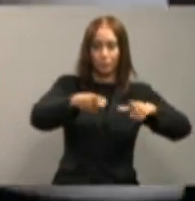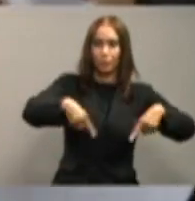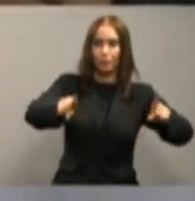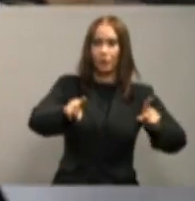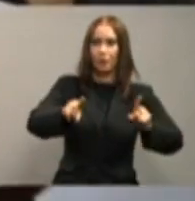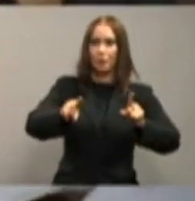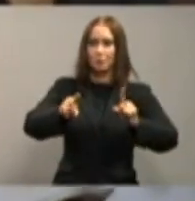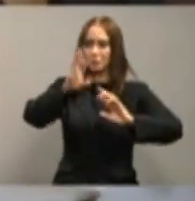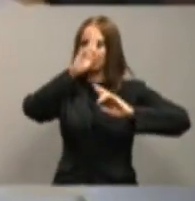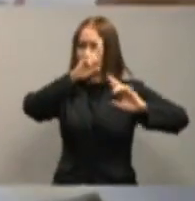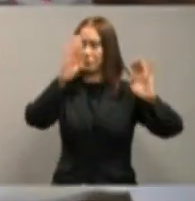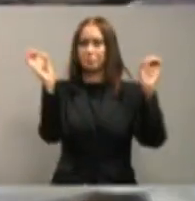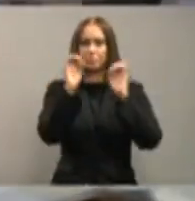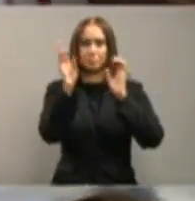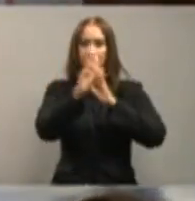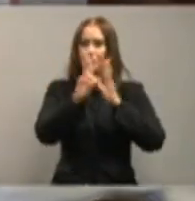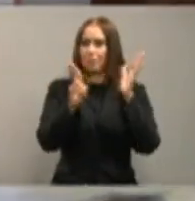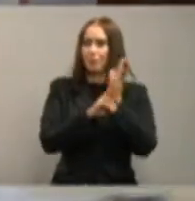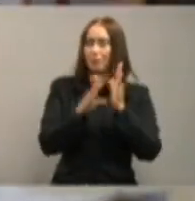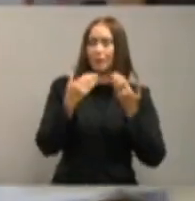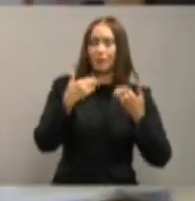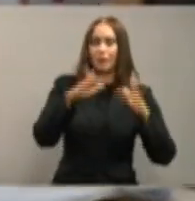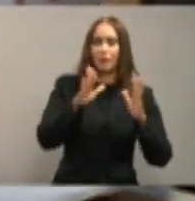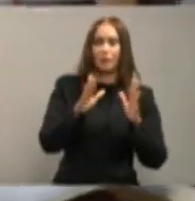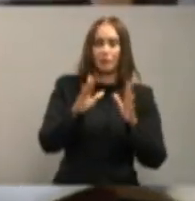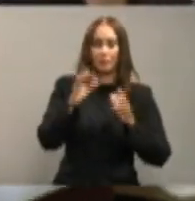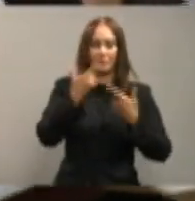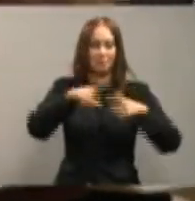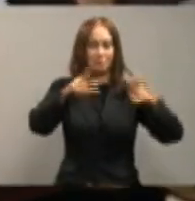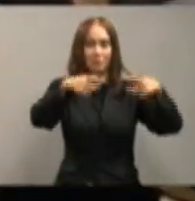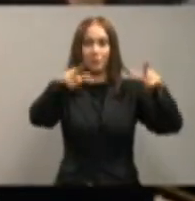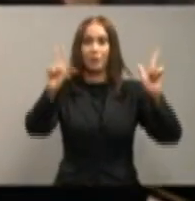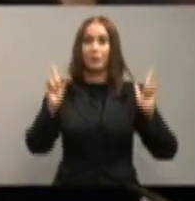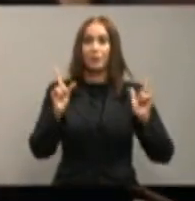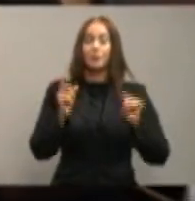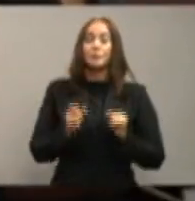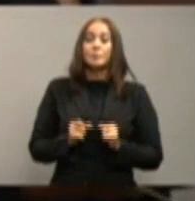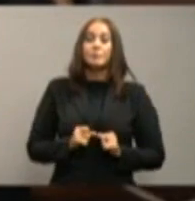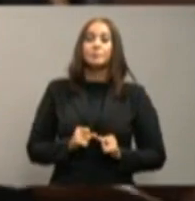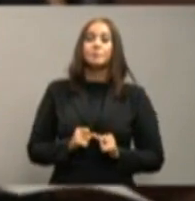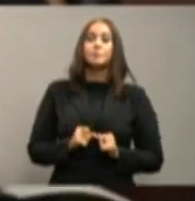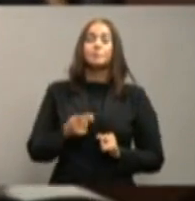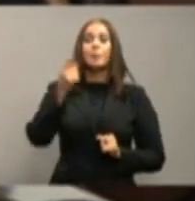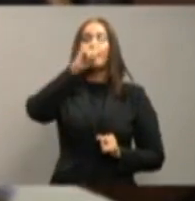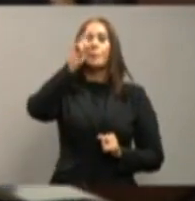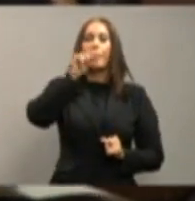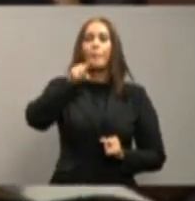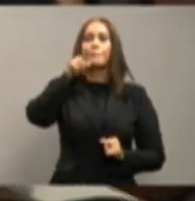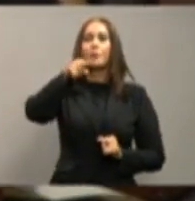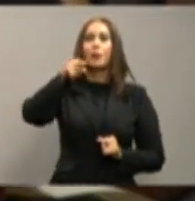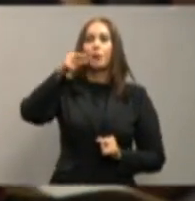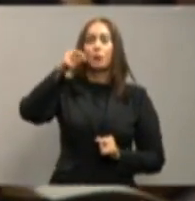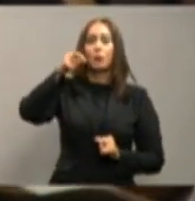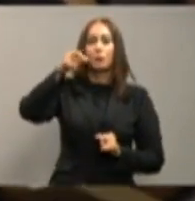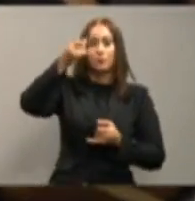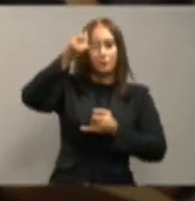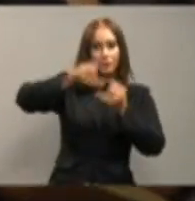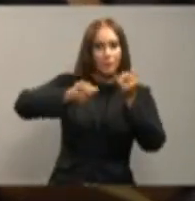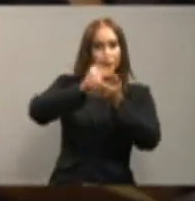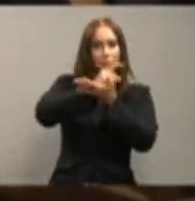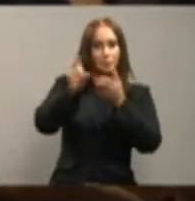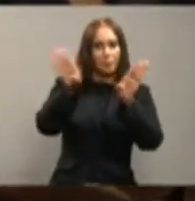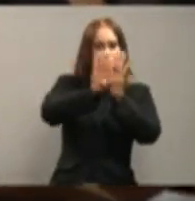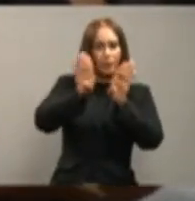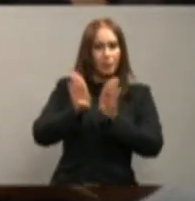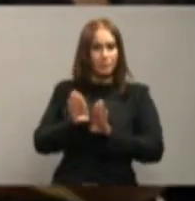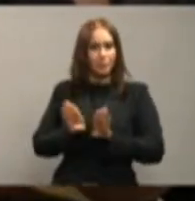incumpliendo las medidas que han sido dictadas. ¿Se tomará la decisión de los fines de semana de cerrar el país, como